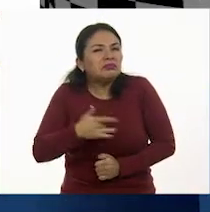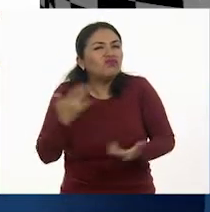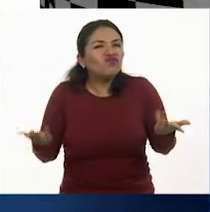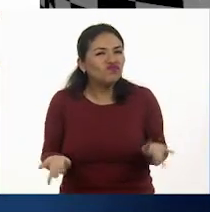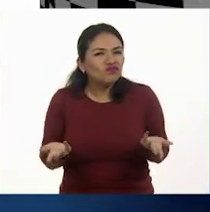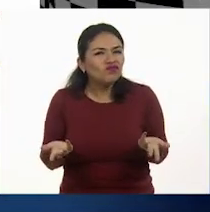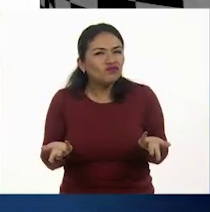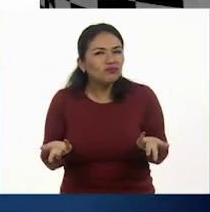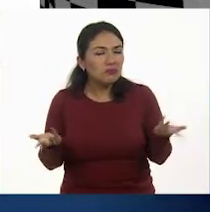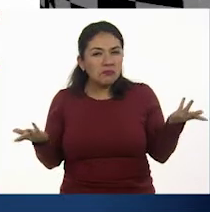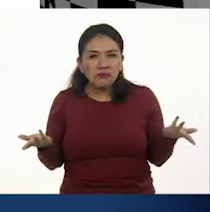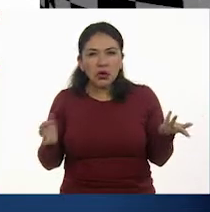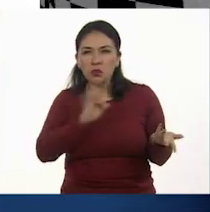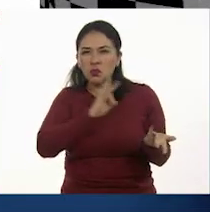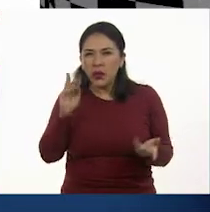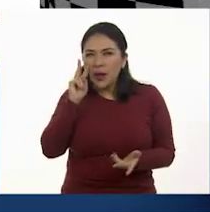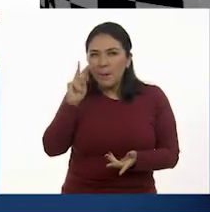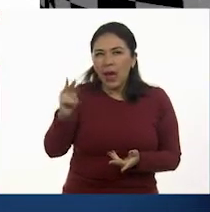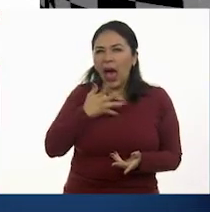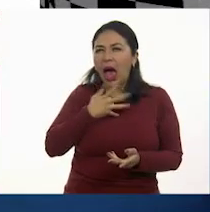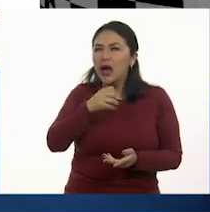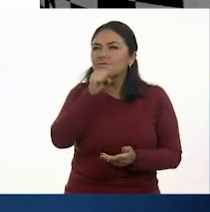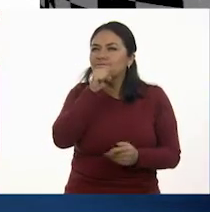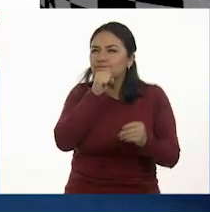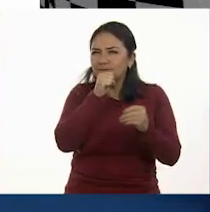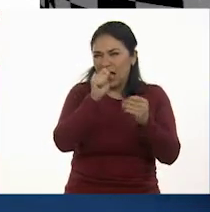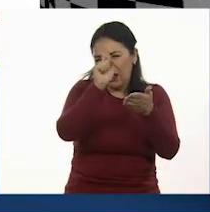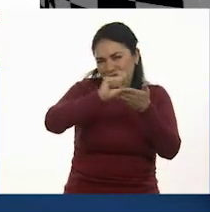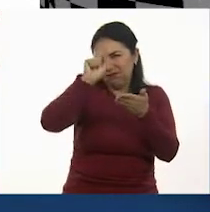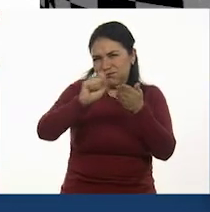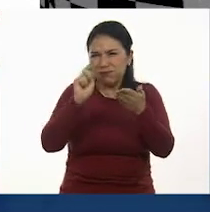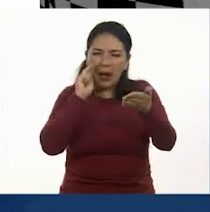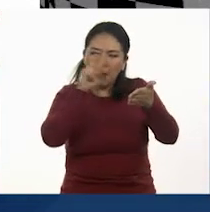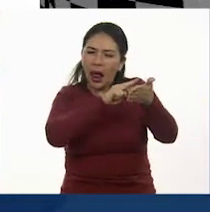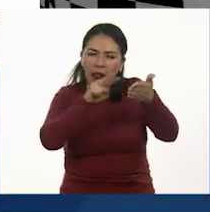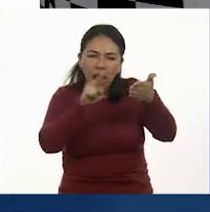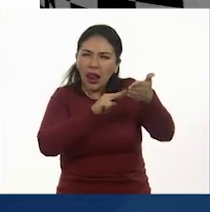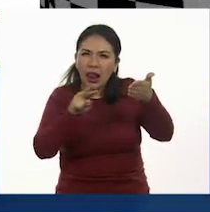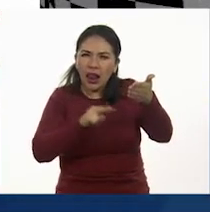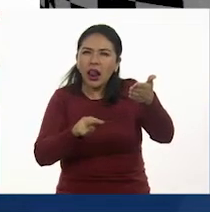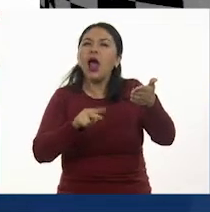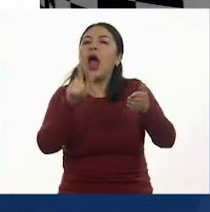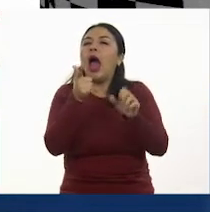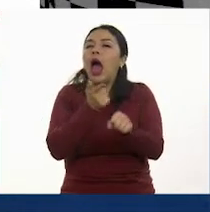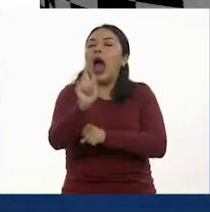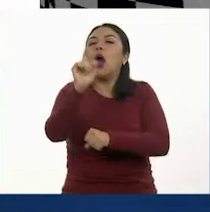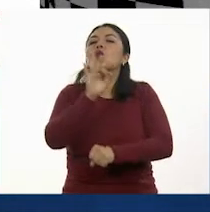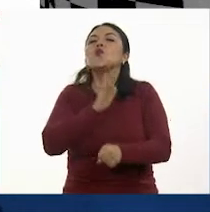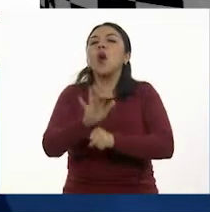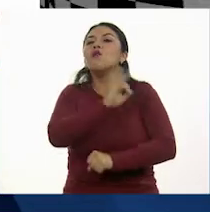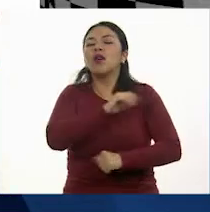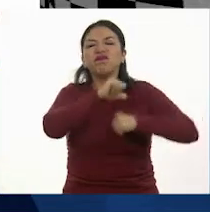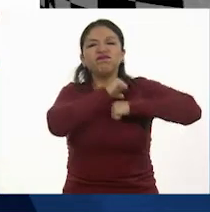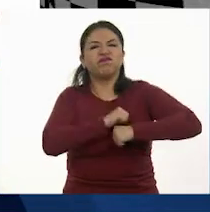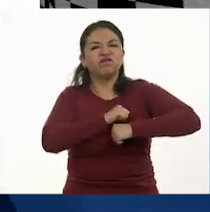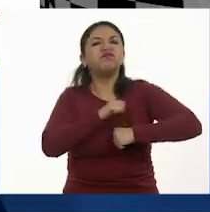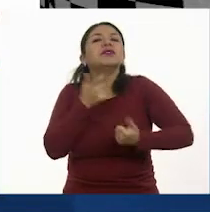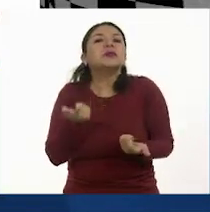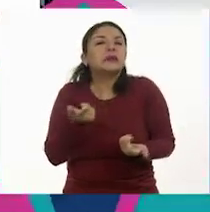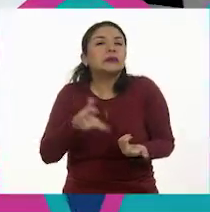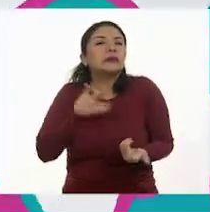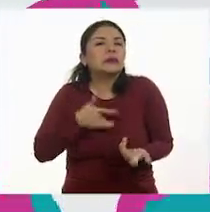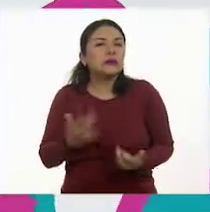¿Qué pistas encontramos en el texto para distinguir cuál es el referente que debemos tomar? Bueno,